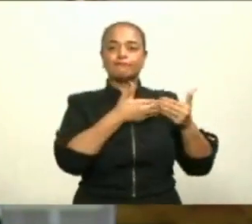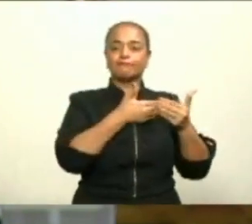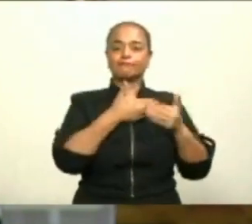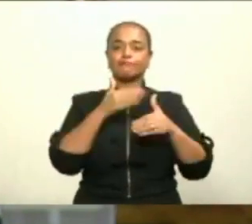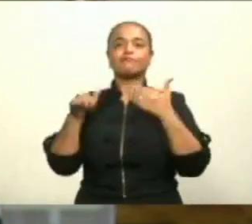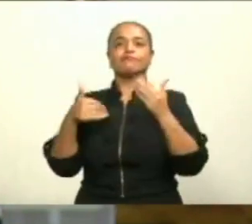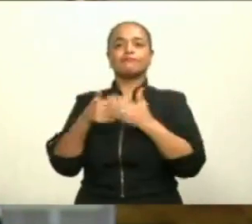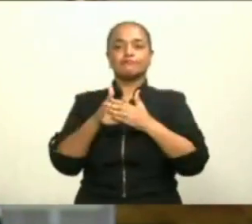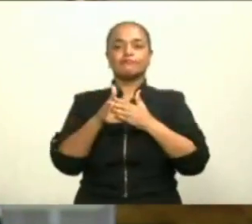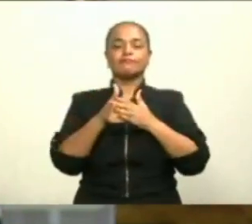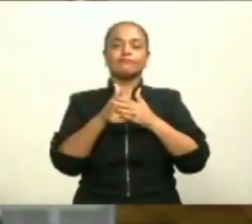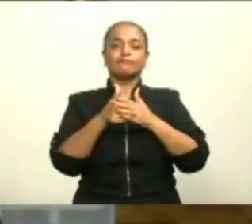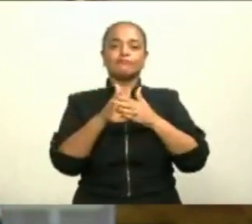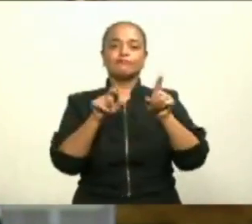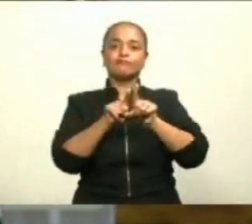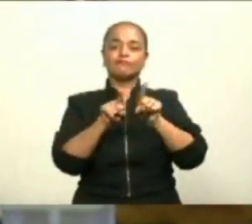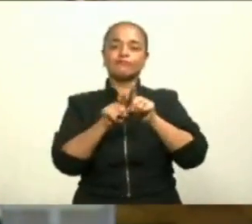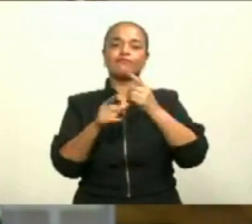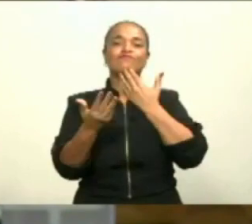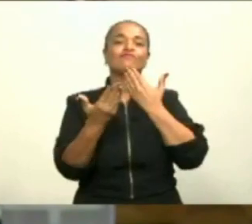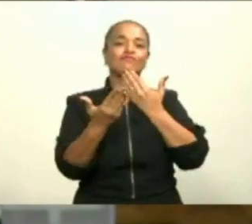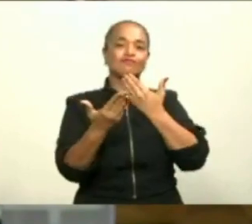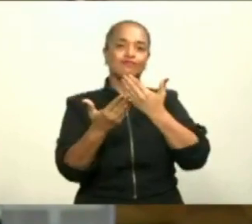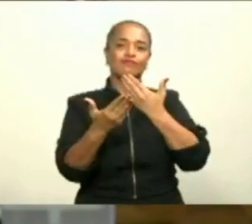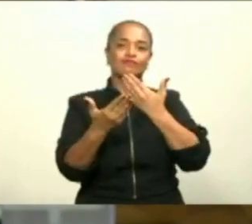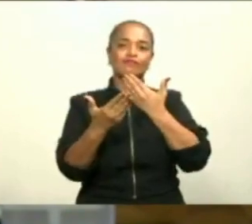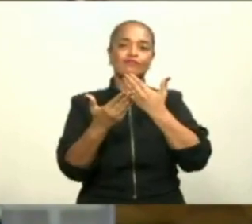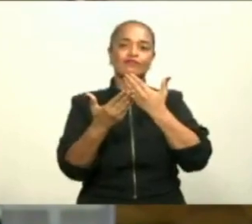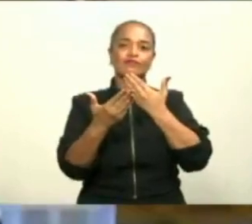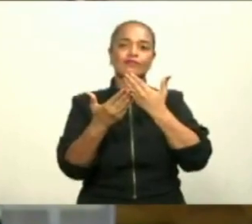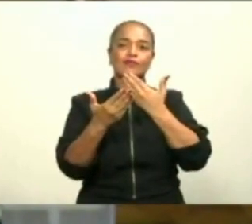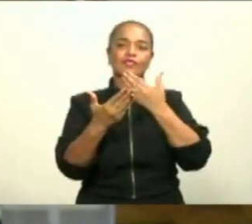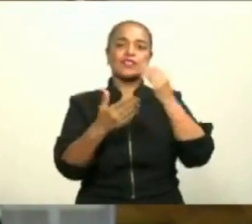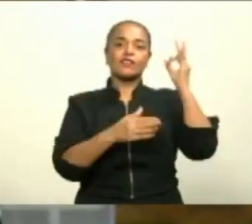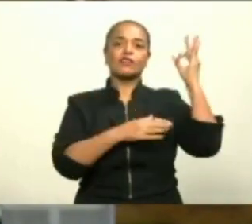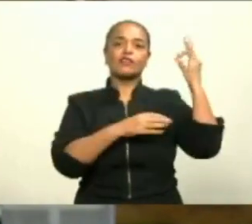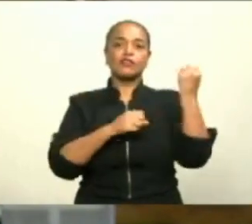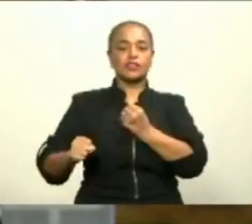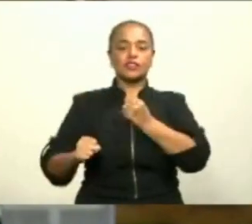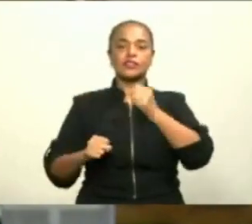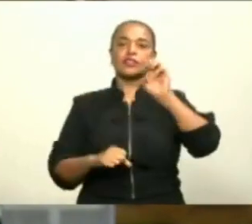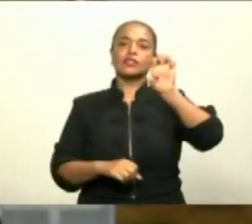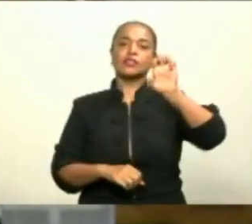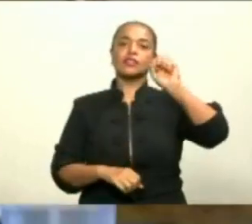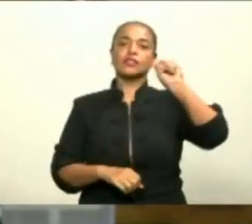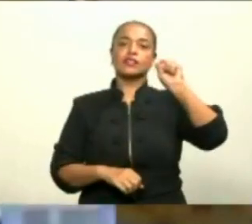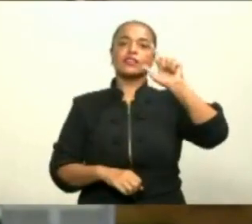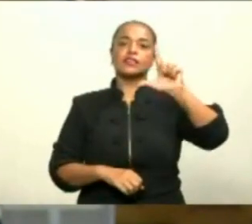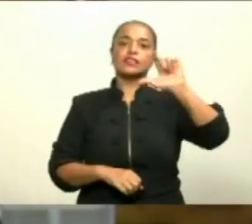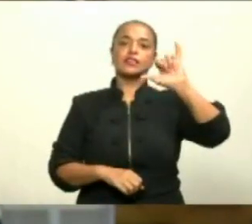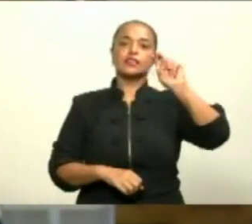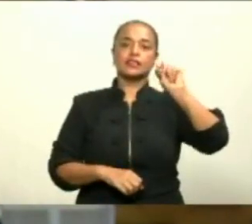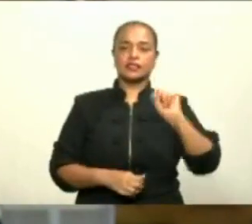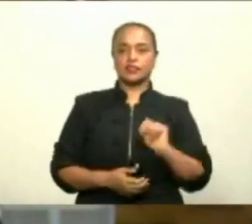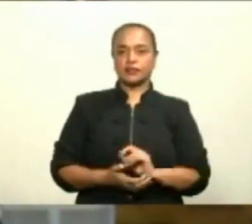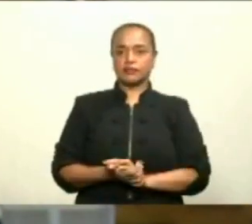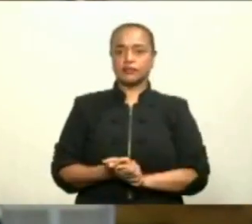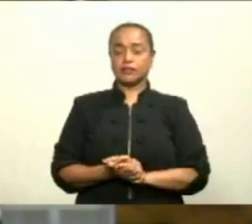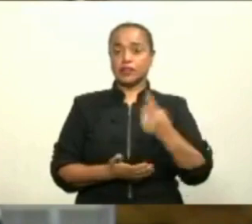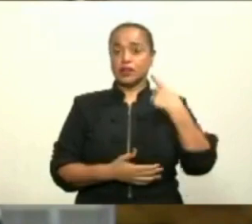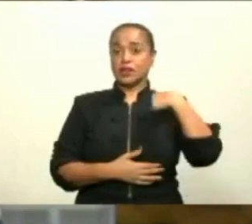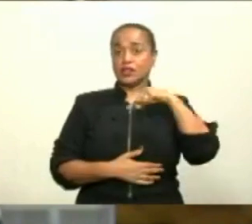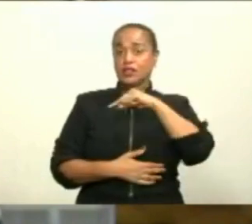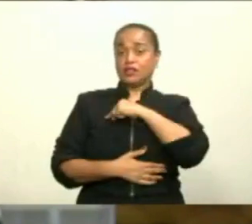también tenemos que agradecerle a lo que es la Fundación Slim, Carlos Slim. Nuestro país, en esta ocasión,